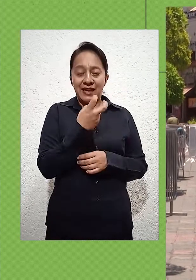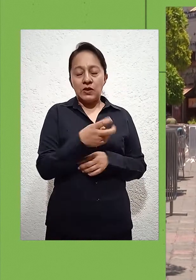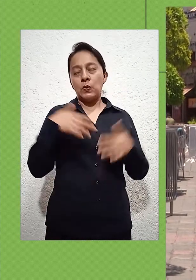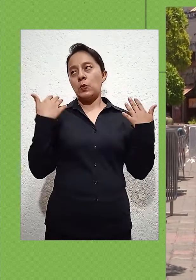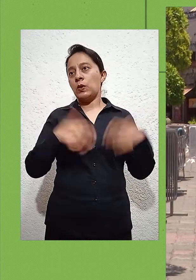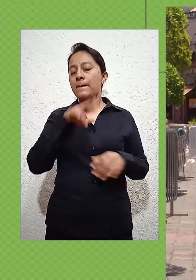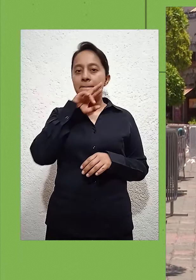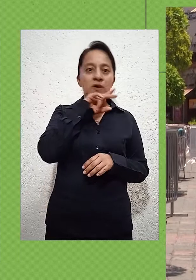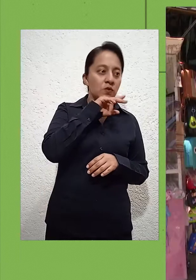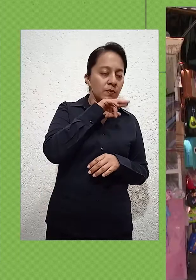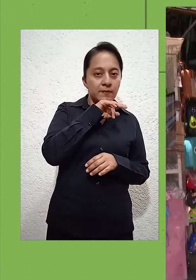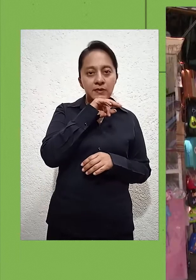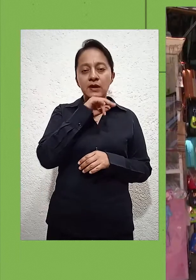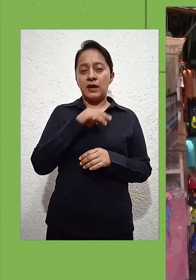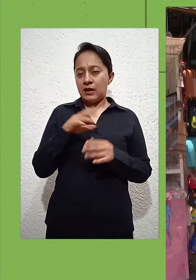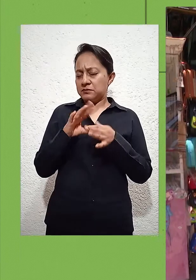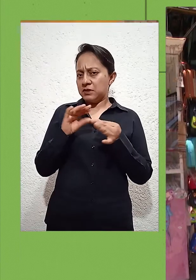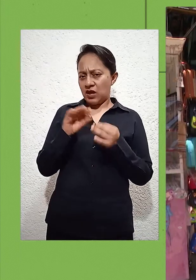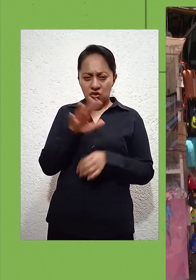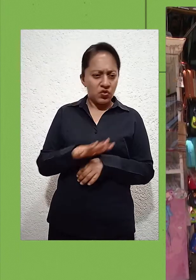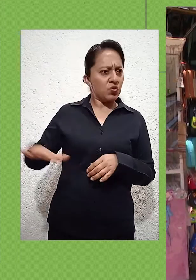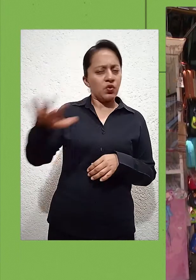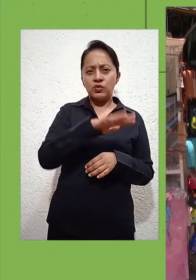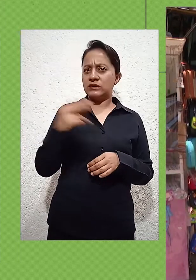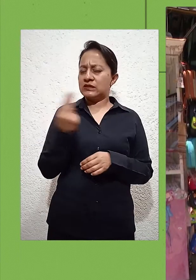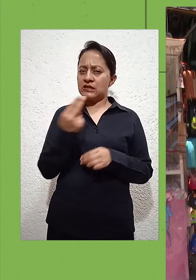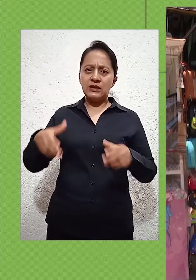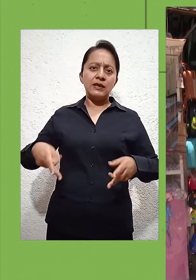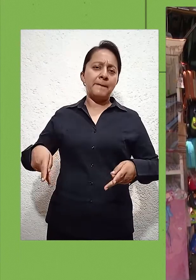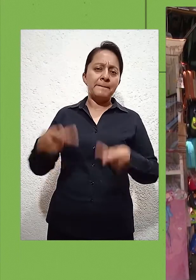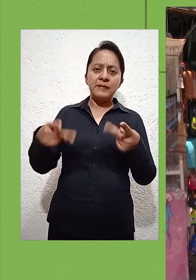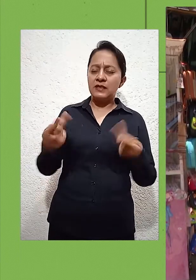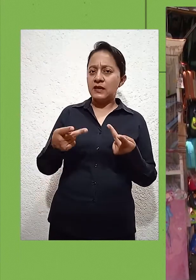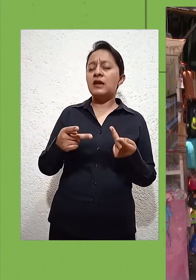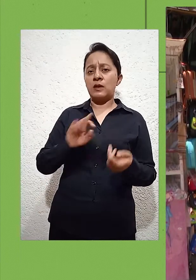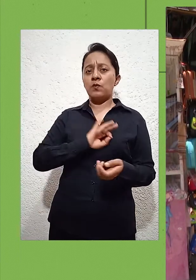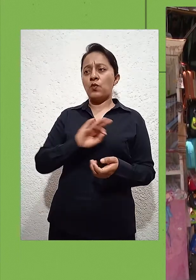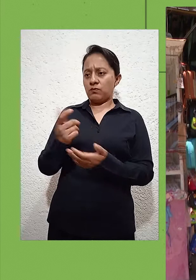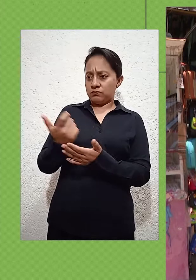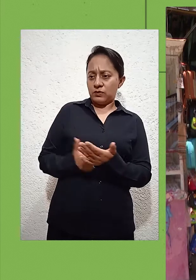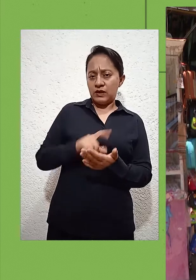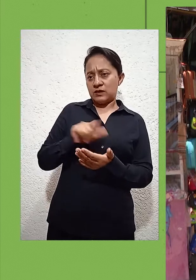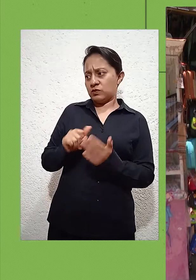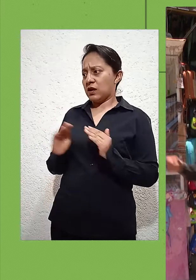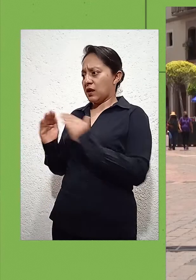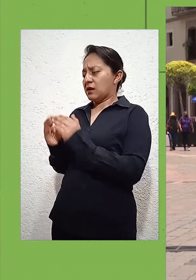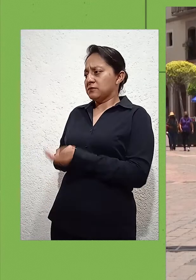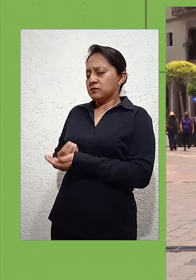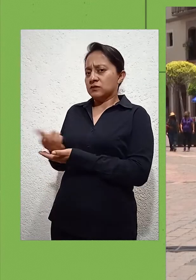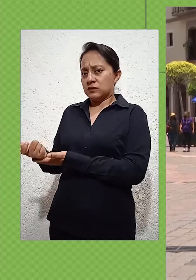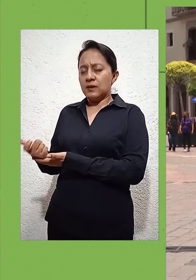necesidad de vender sus productos para llevar el sustento a sus hogares, pero no es válido que vengan personas a apropiarse o exigir espacios